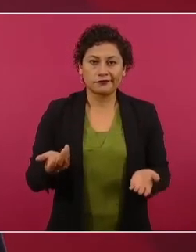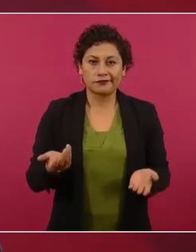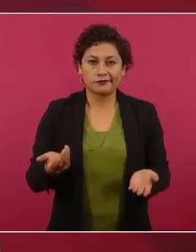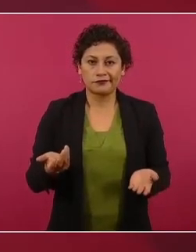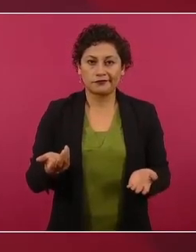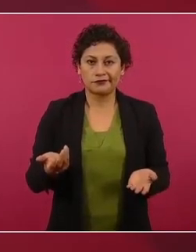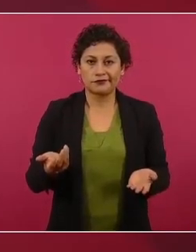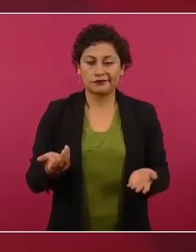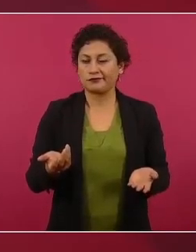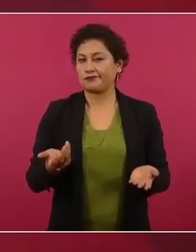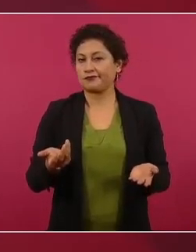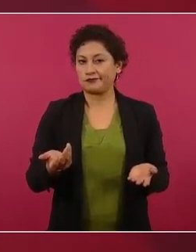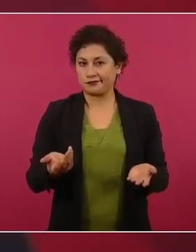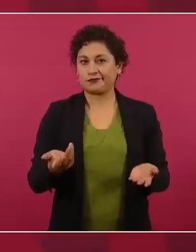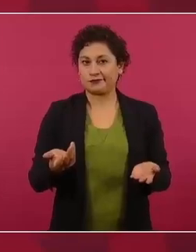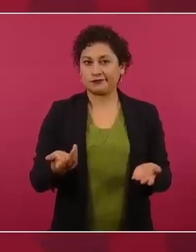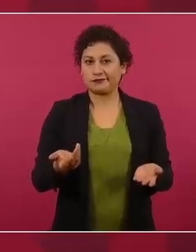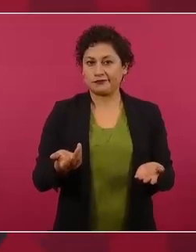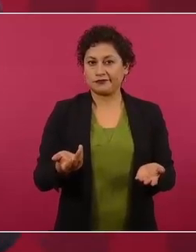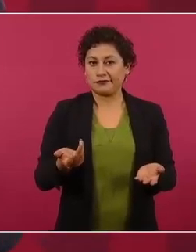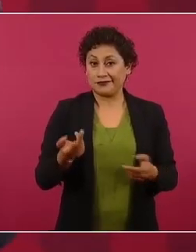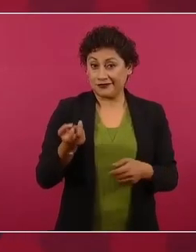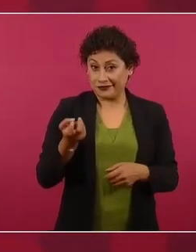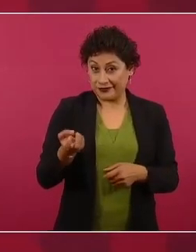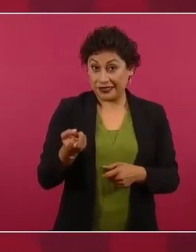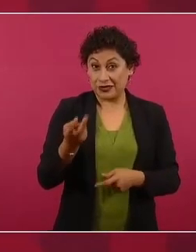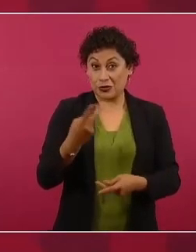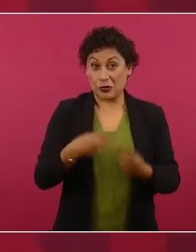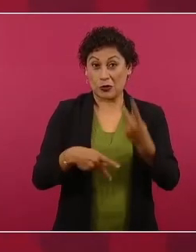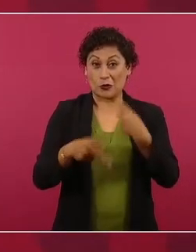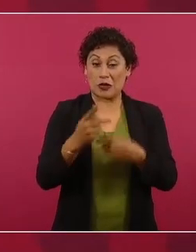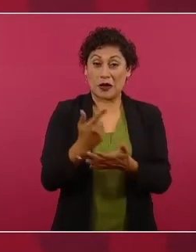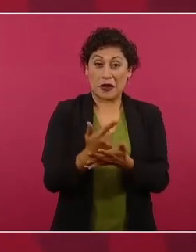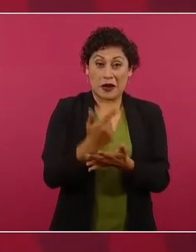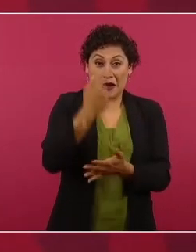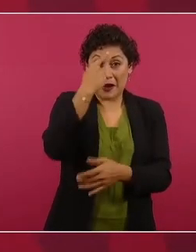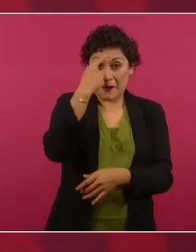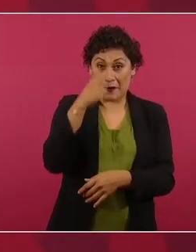Pero es hasta un riesgo para los jueces,